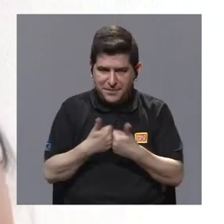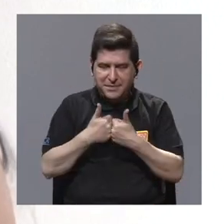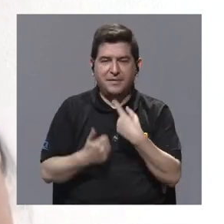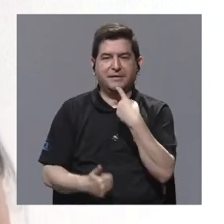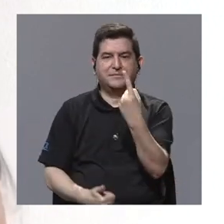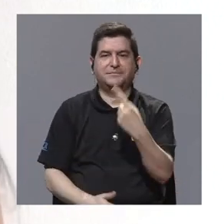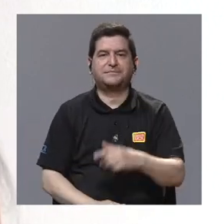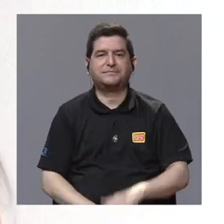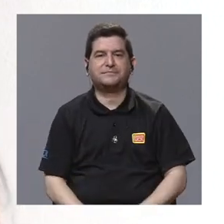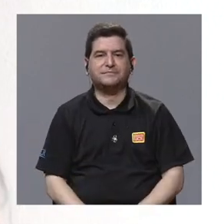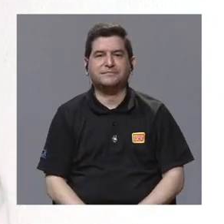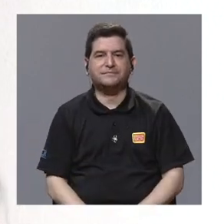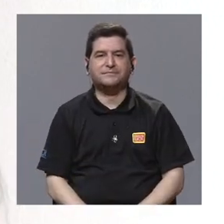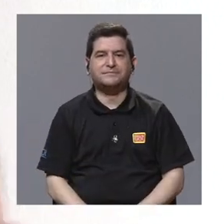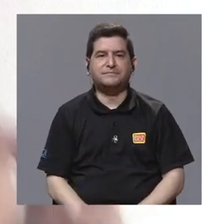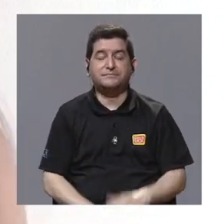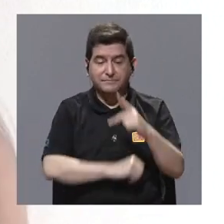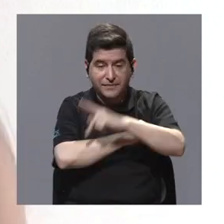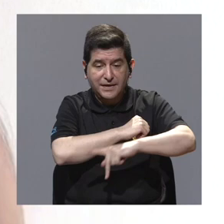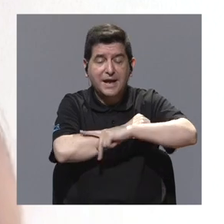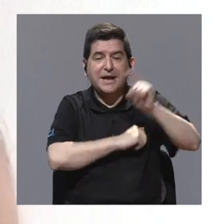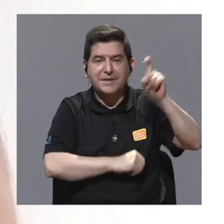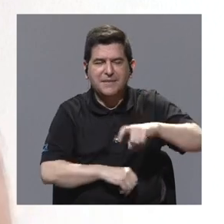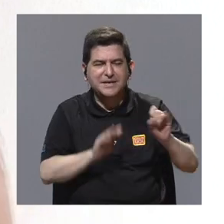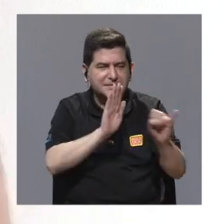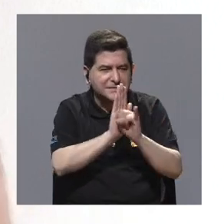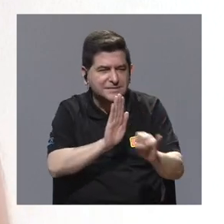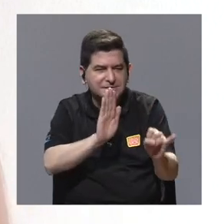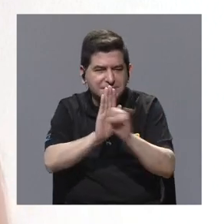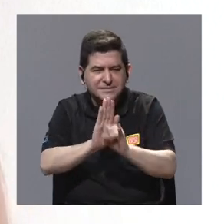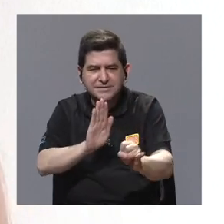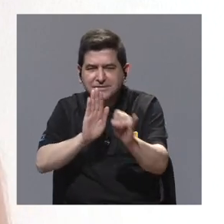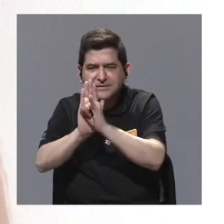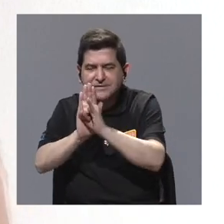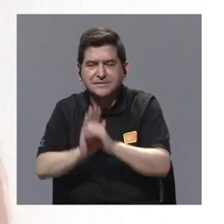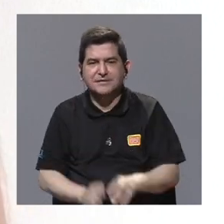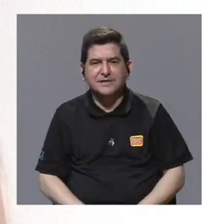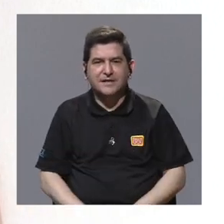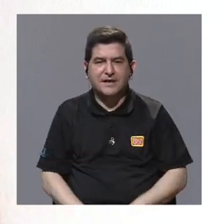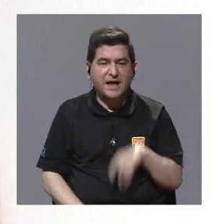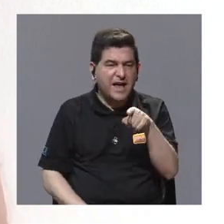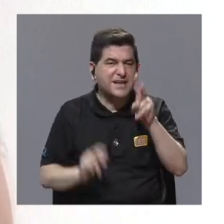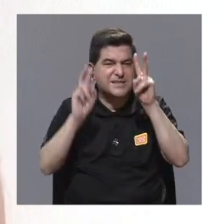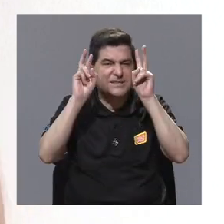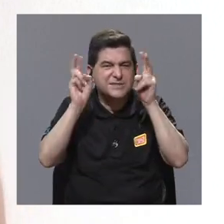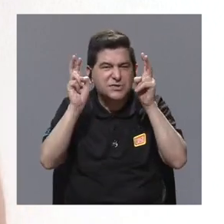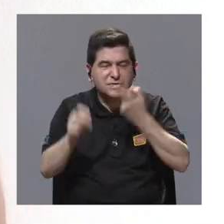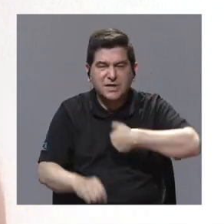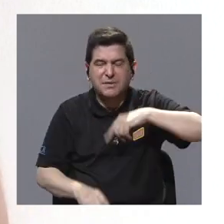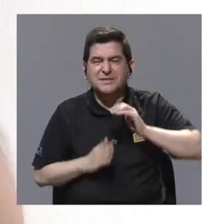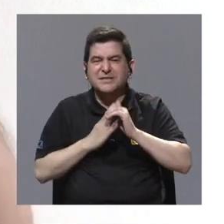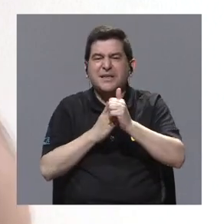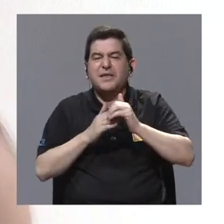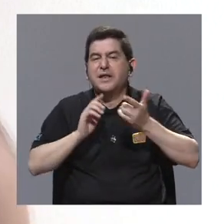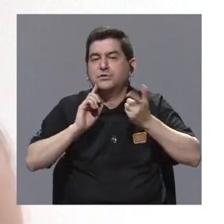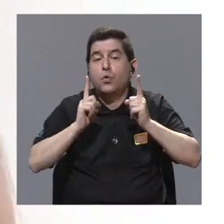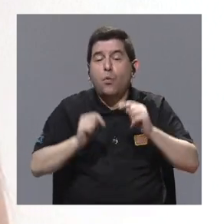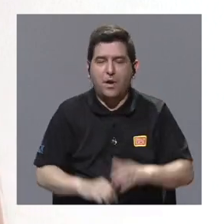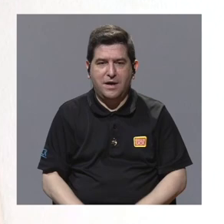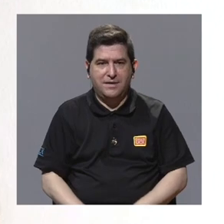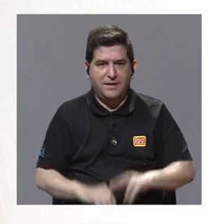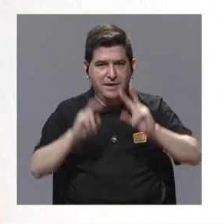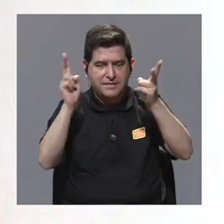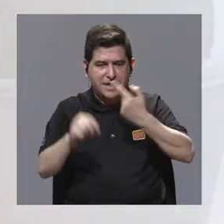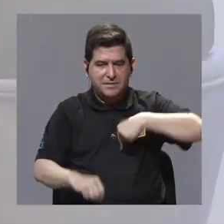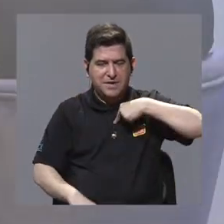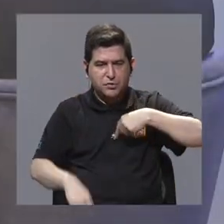reto, que es que como país necesitamos identificar cuáles son esos temas en los que somos líderes,